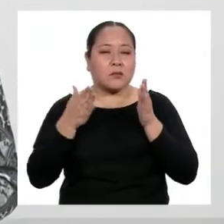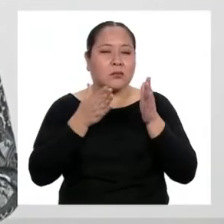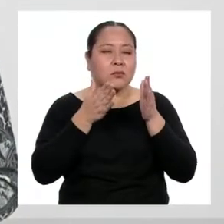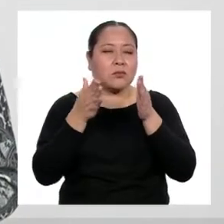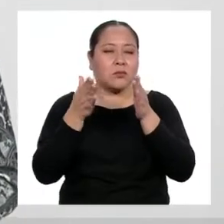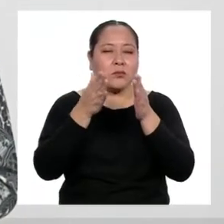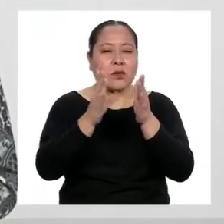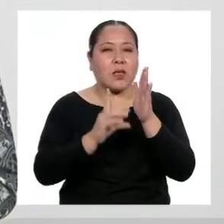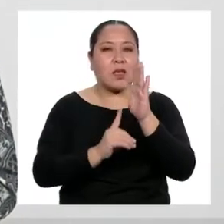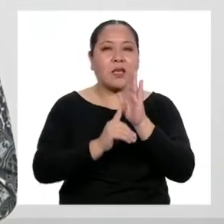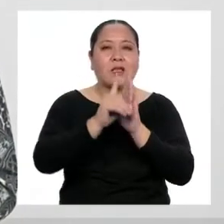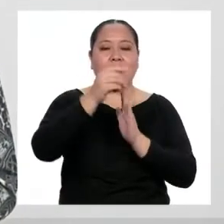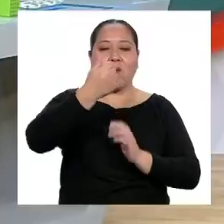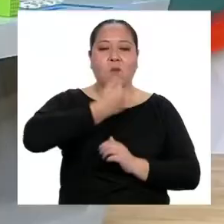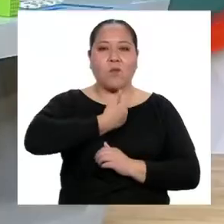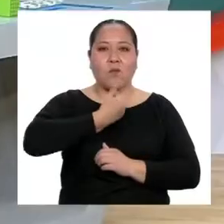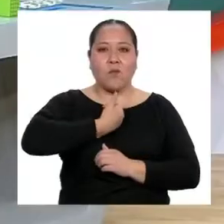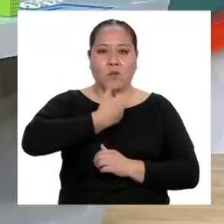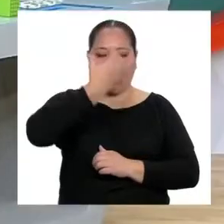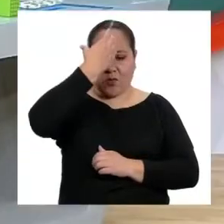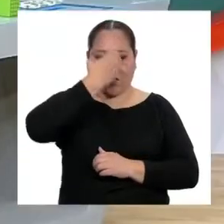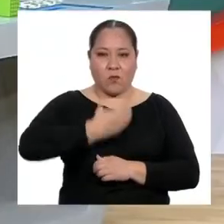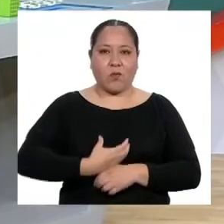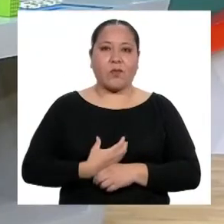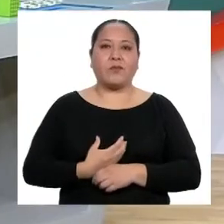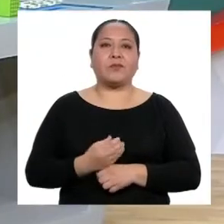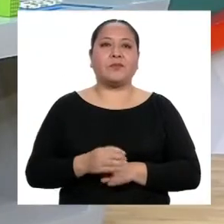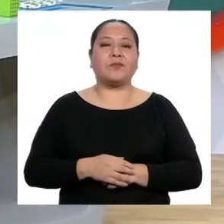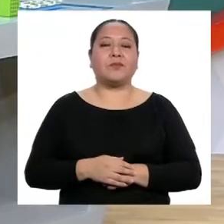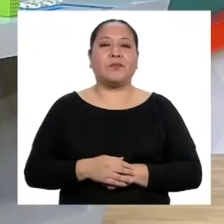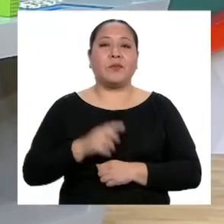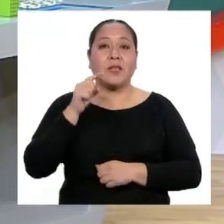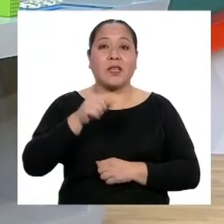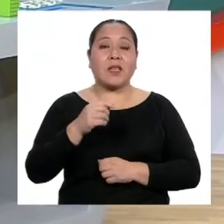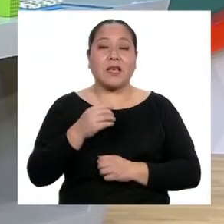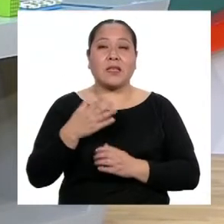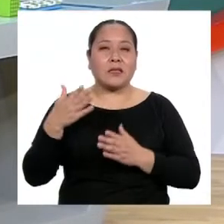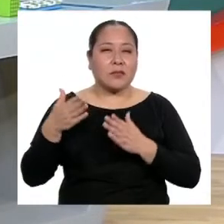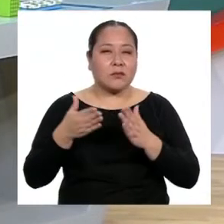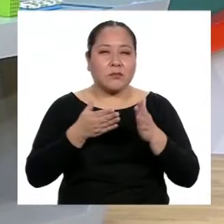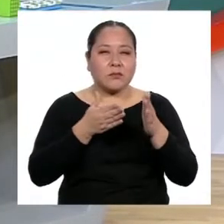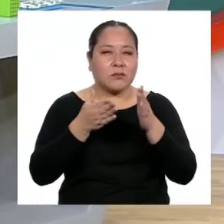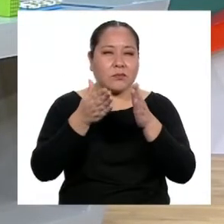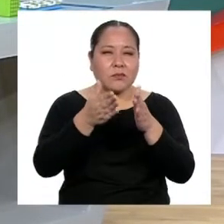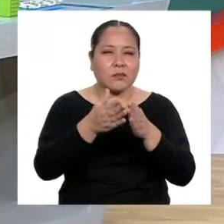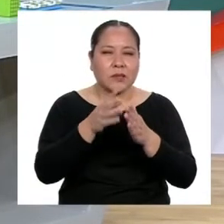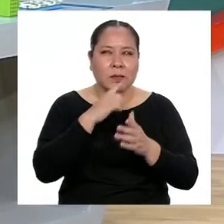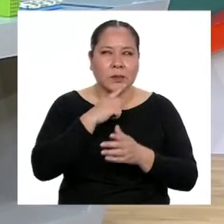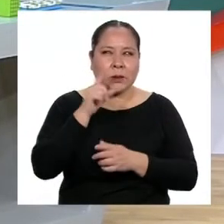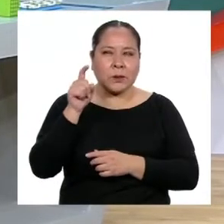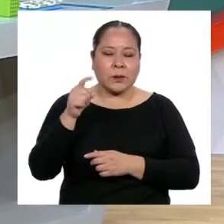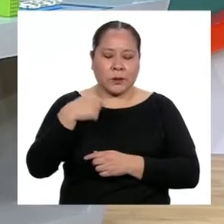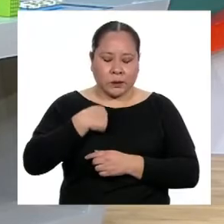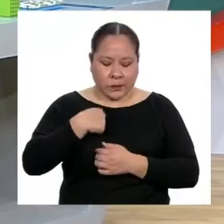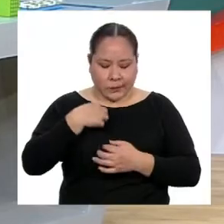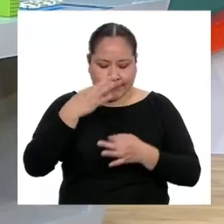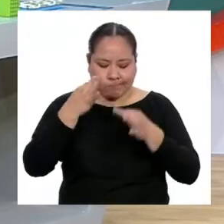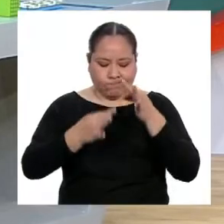hacia el desarrollo de su propia personalidad. Y en ese camino van haciendo juicios drásticos sobre sí